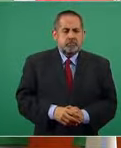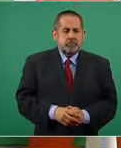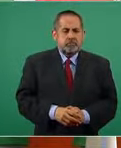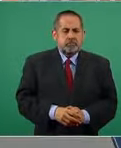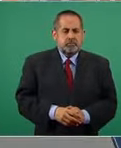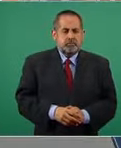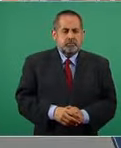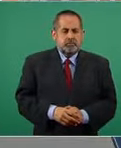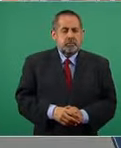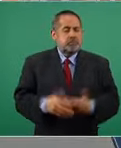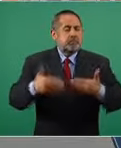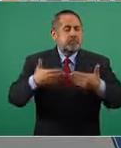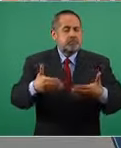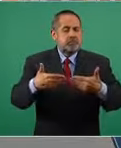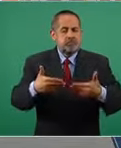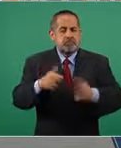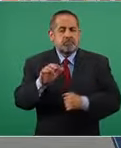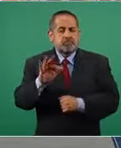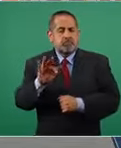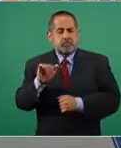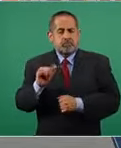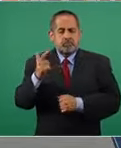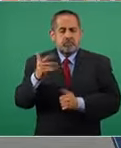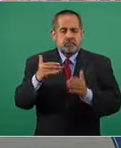Panamá 47 mil